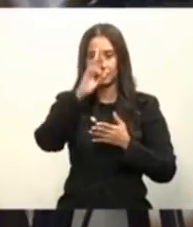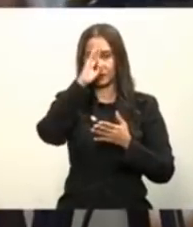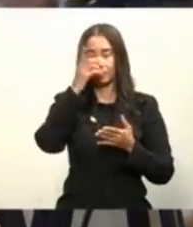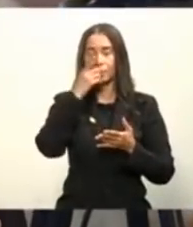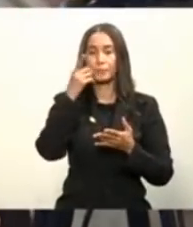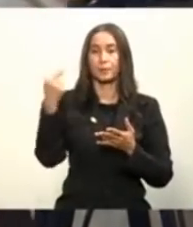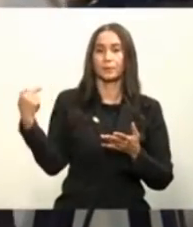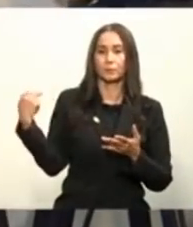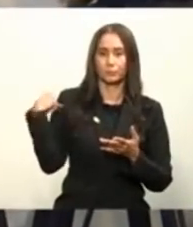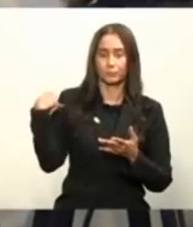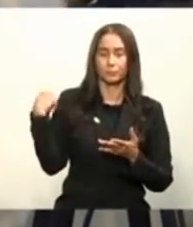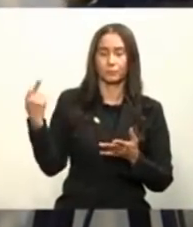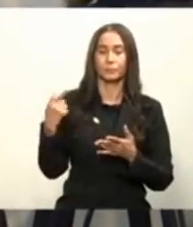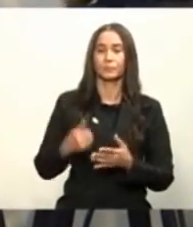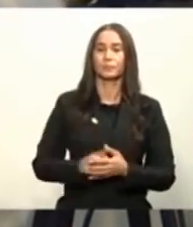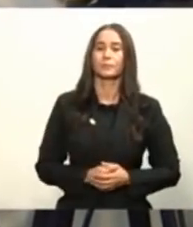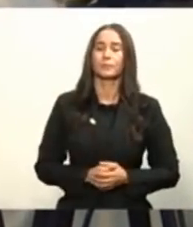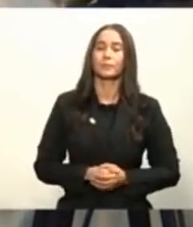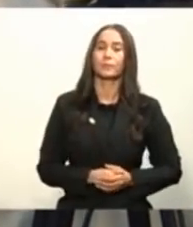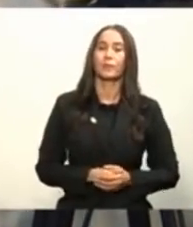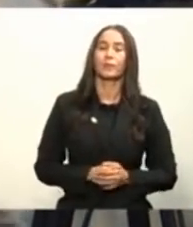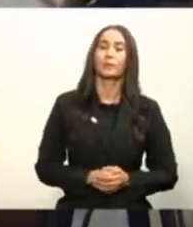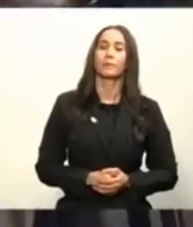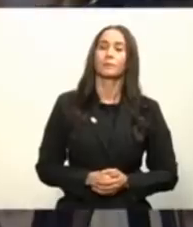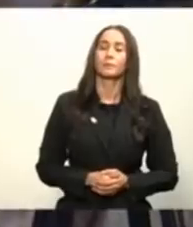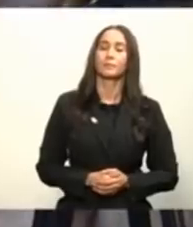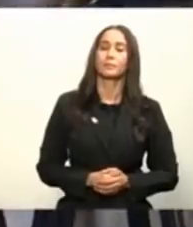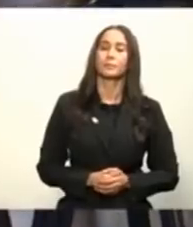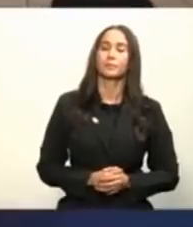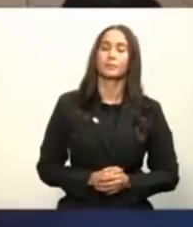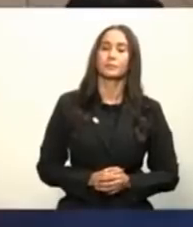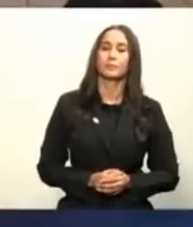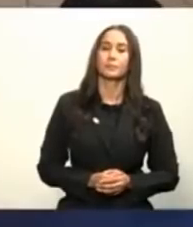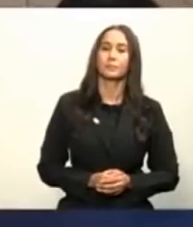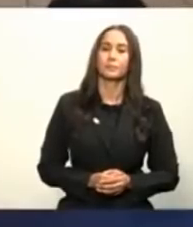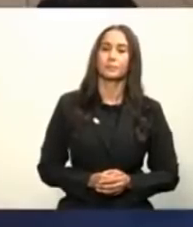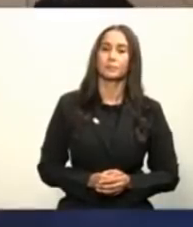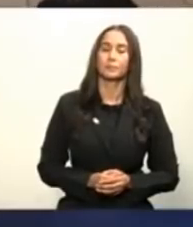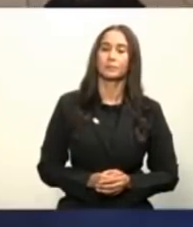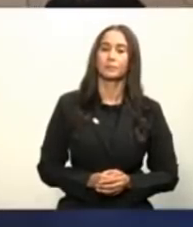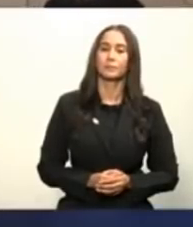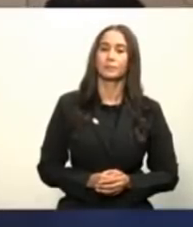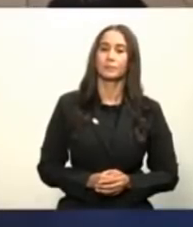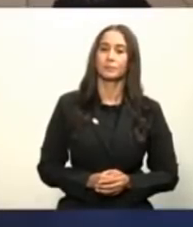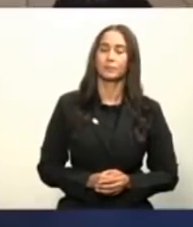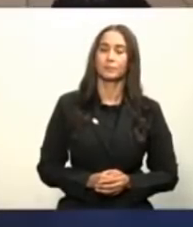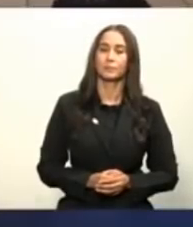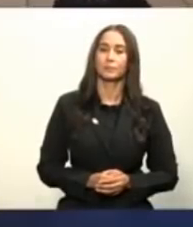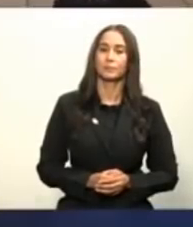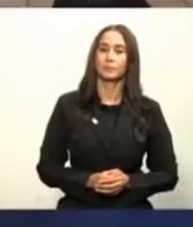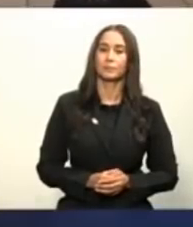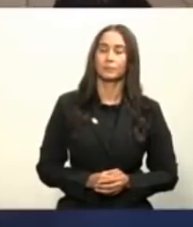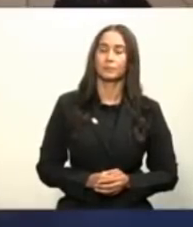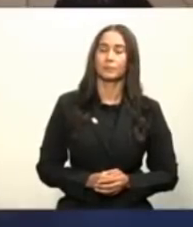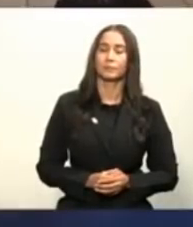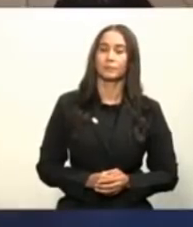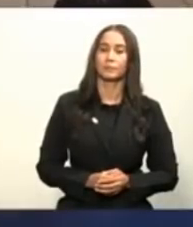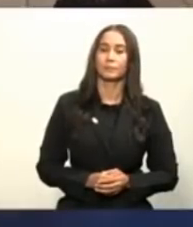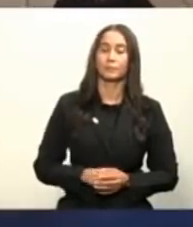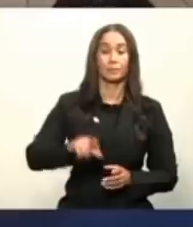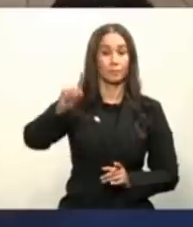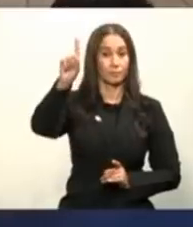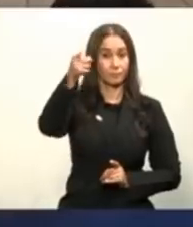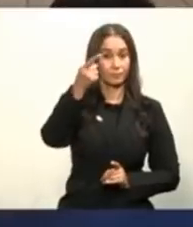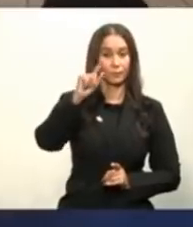reproducir esas vacunas anticovid si mira buena pregunta primero estas vacunas